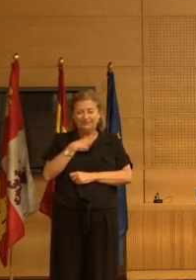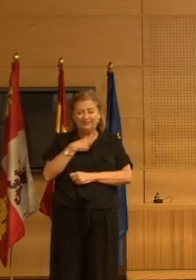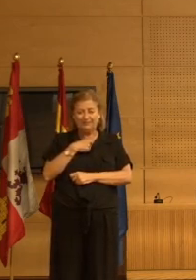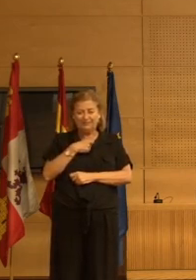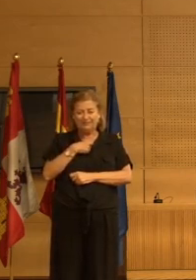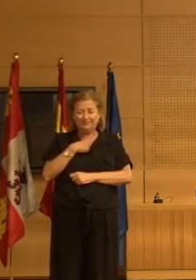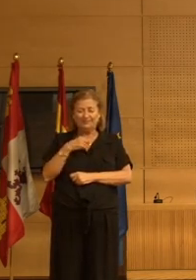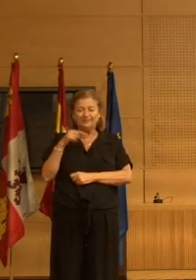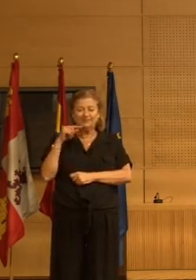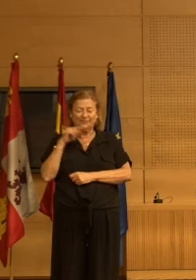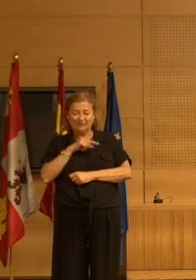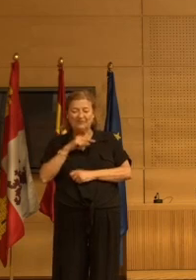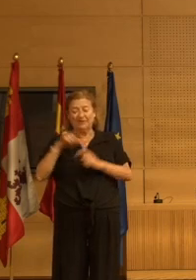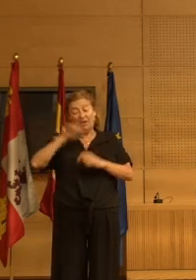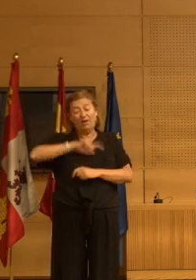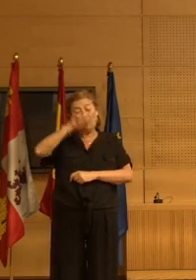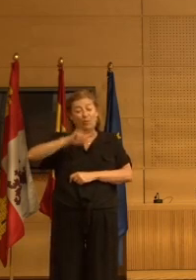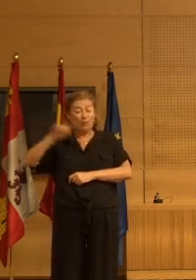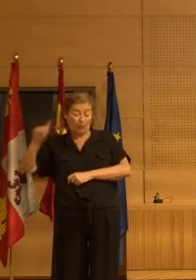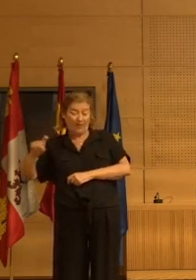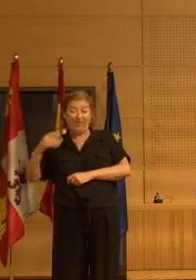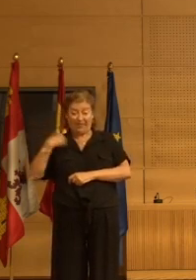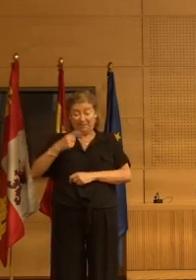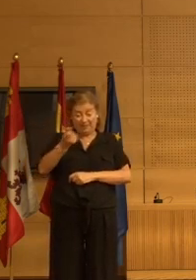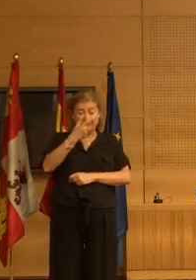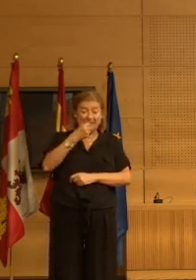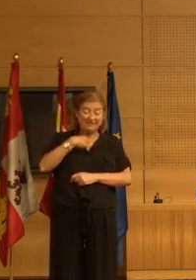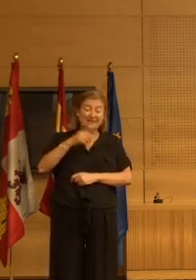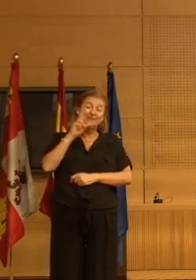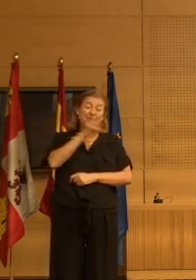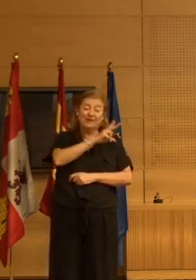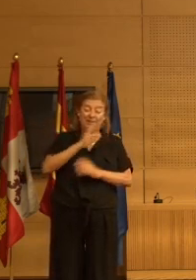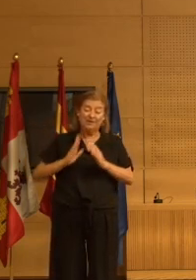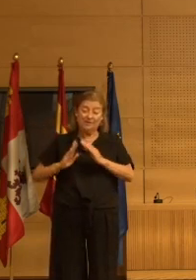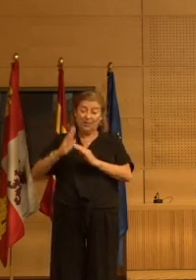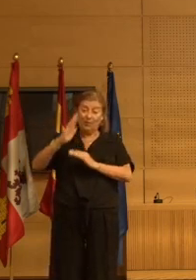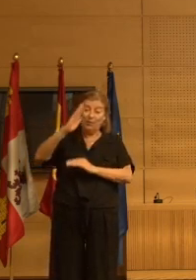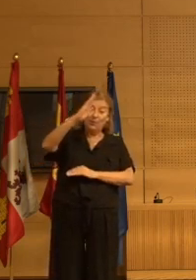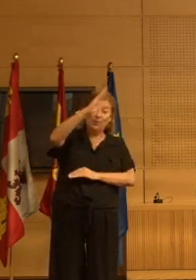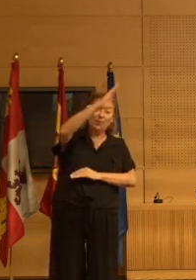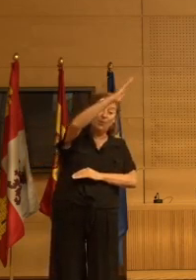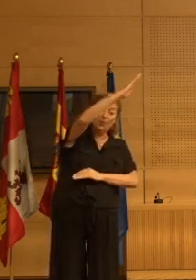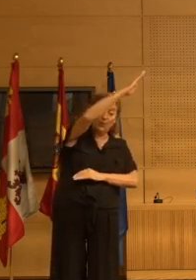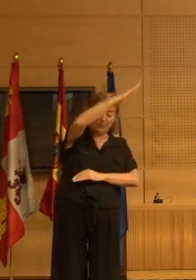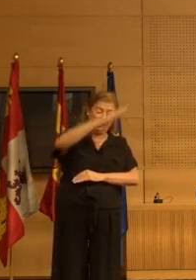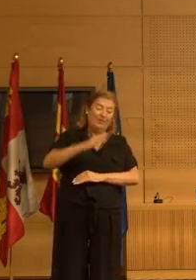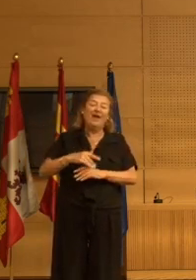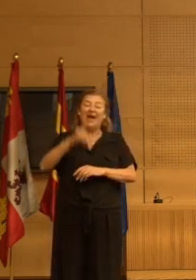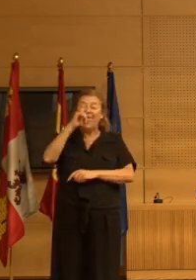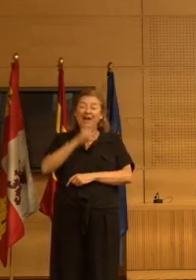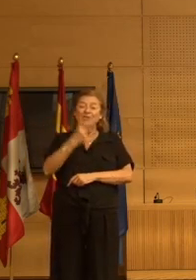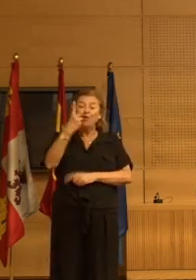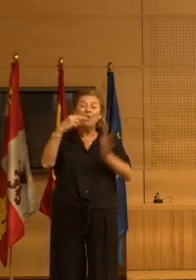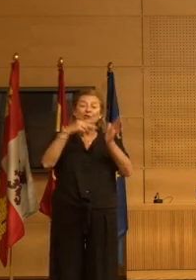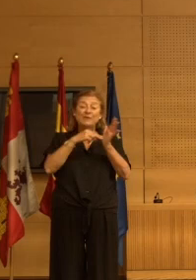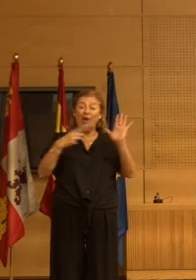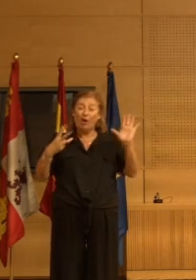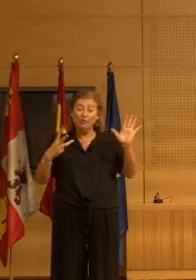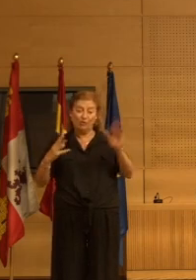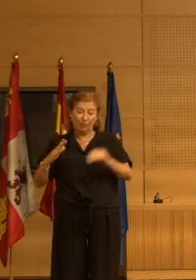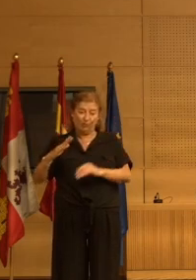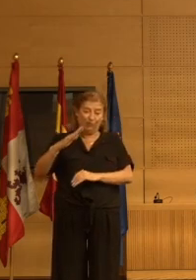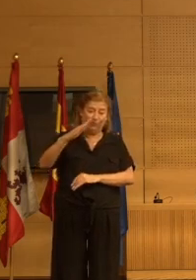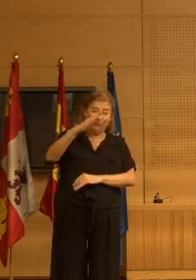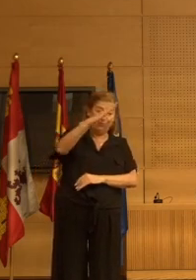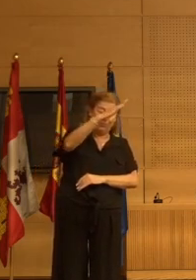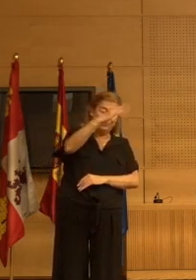Esta es la curva de consumo de neuroelépticos y ven cómo ha ido creciendo de una manera progresiva desde el año 2008 el uso